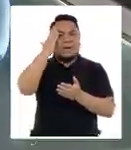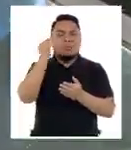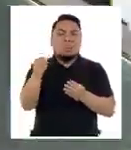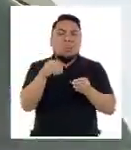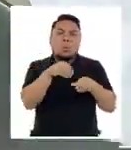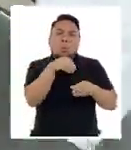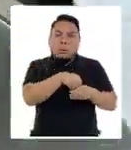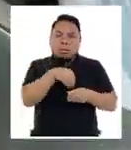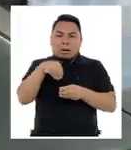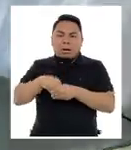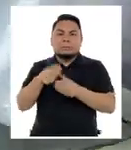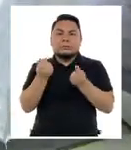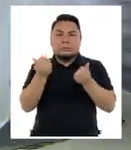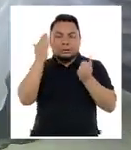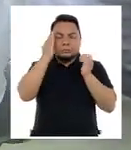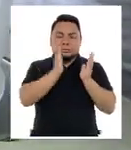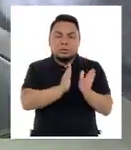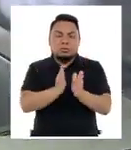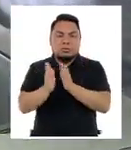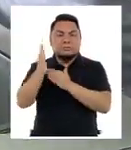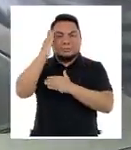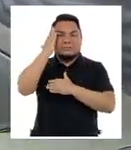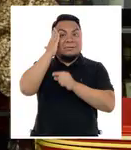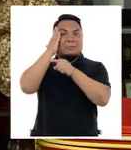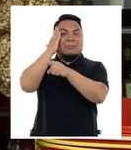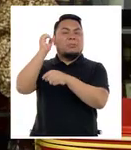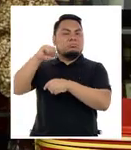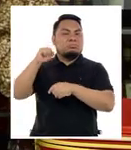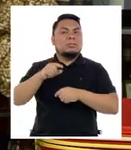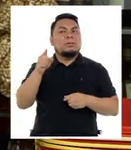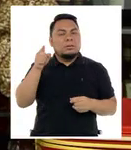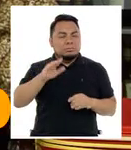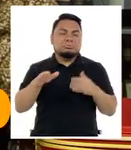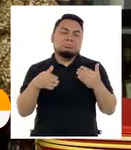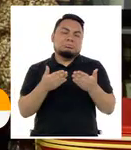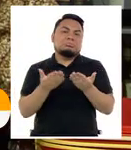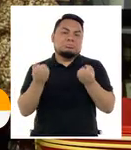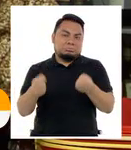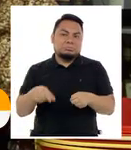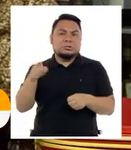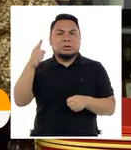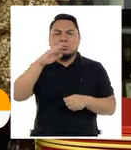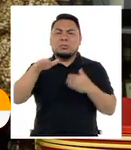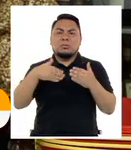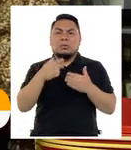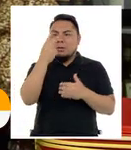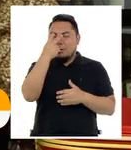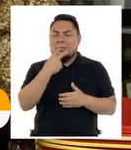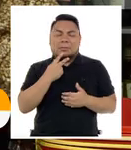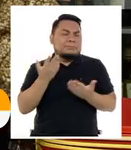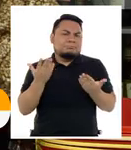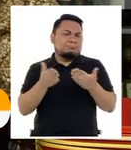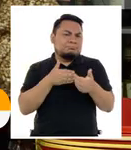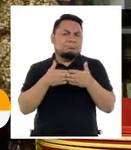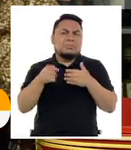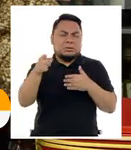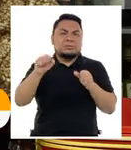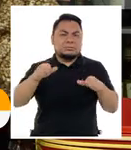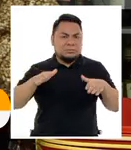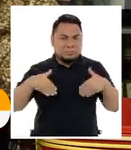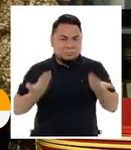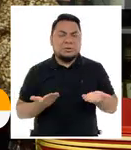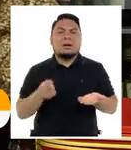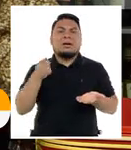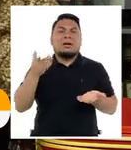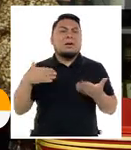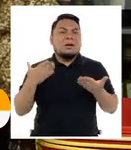administrar bien su dinero, lo tiene de manera muy ordenada. Y está de más decir que el señor Luis, pues, con la limitación que tiene, es una